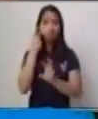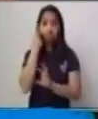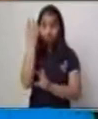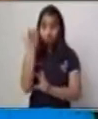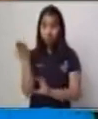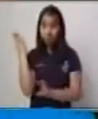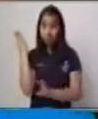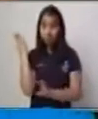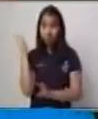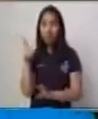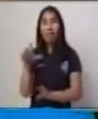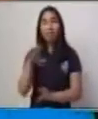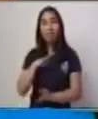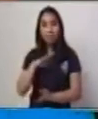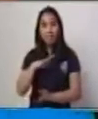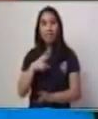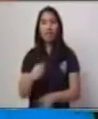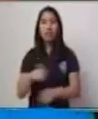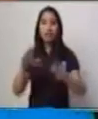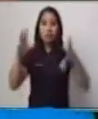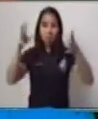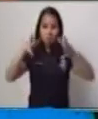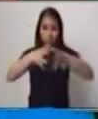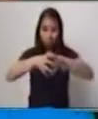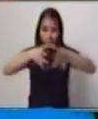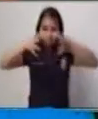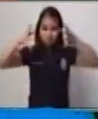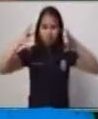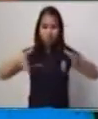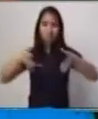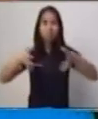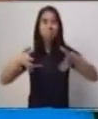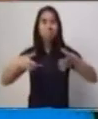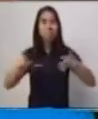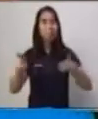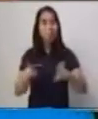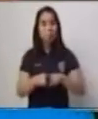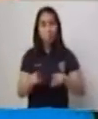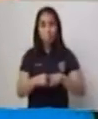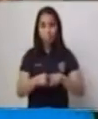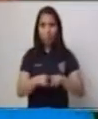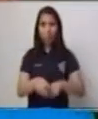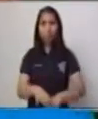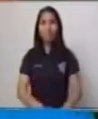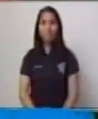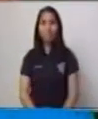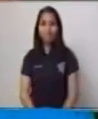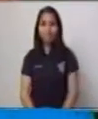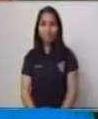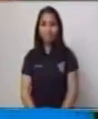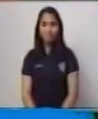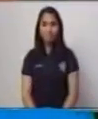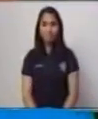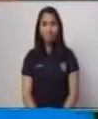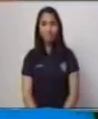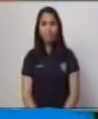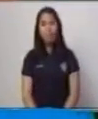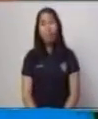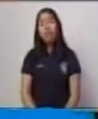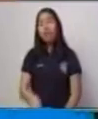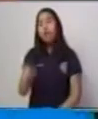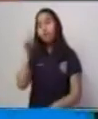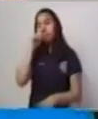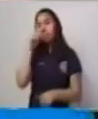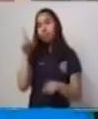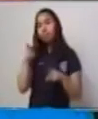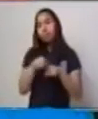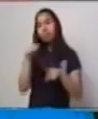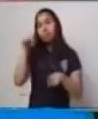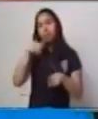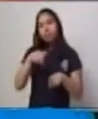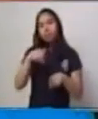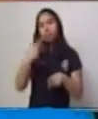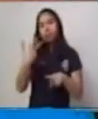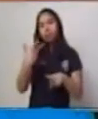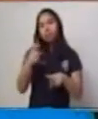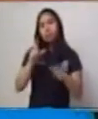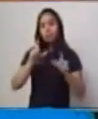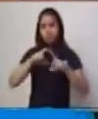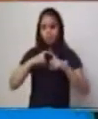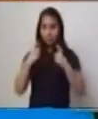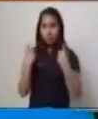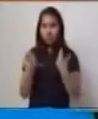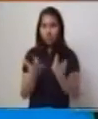¿sí? La armonía. Bueno, en el área de artes plásticas, la armonía